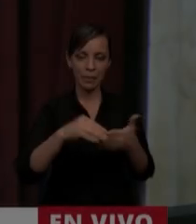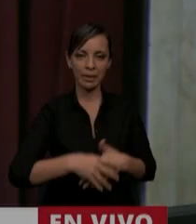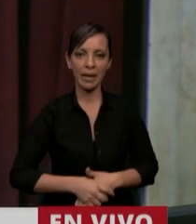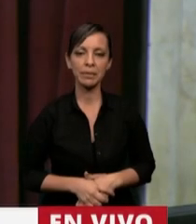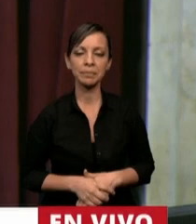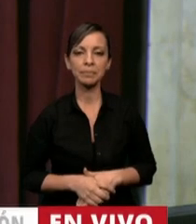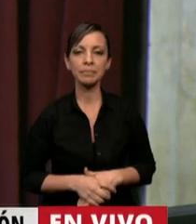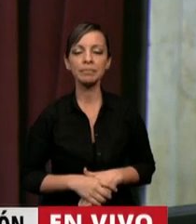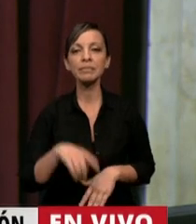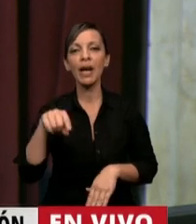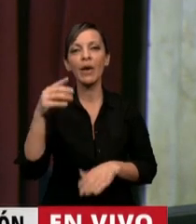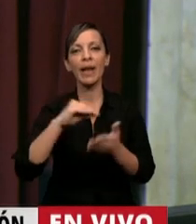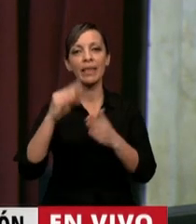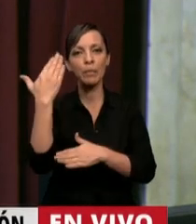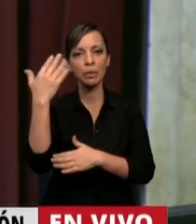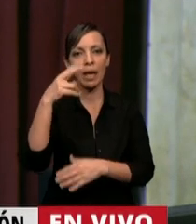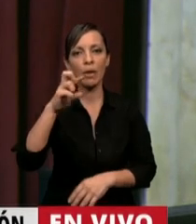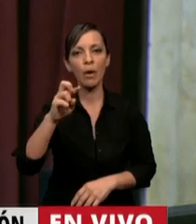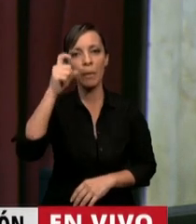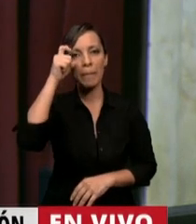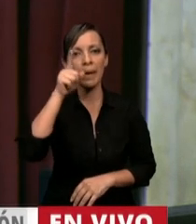En el uso de la palabra, el diputado Petri.